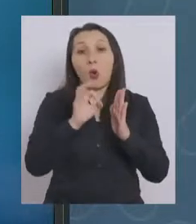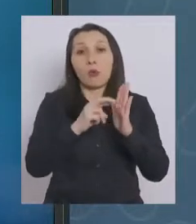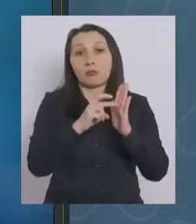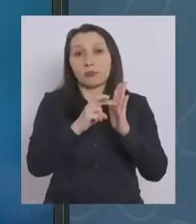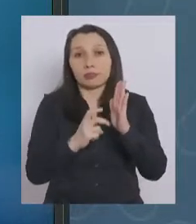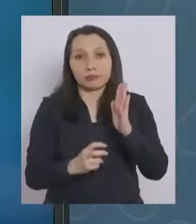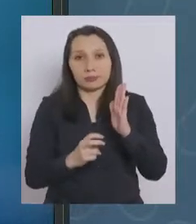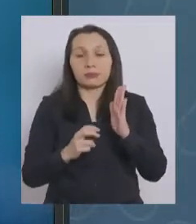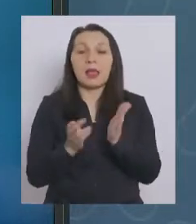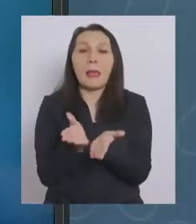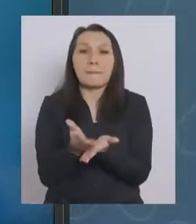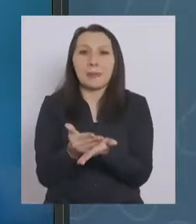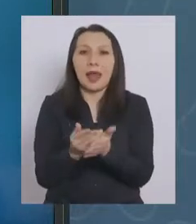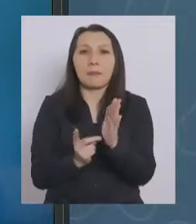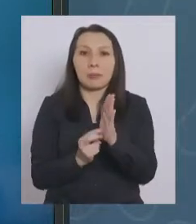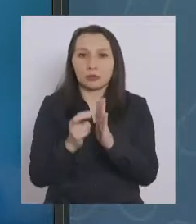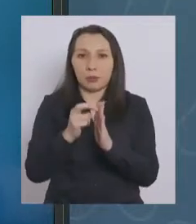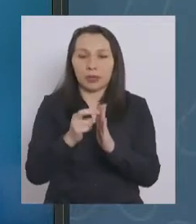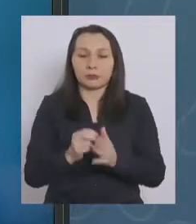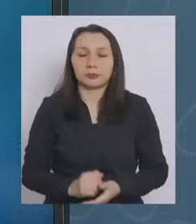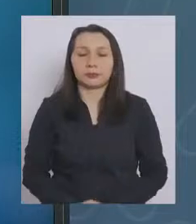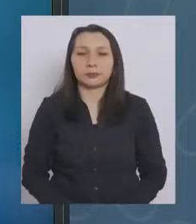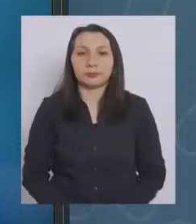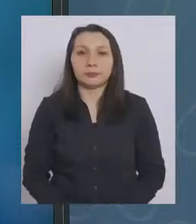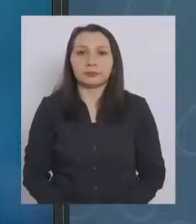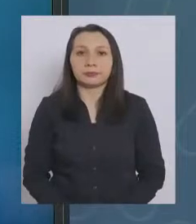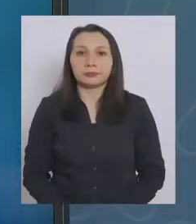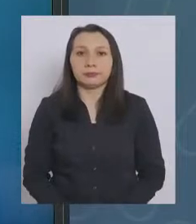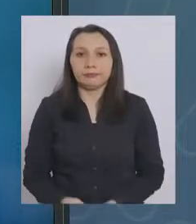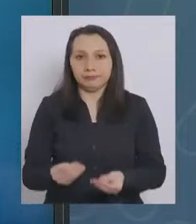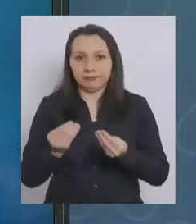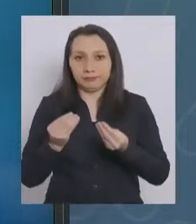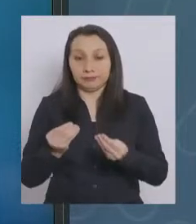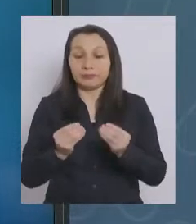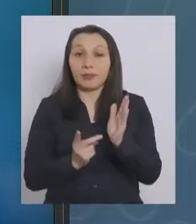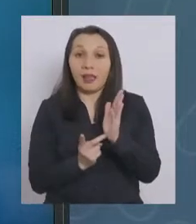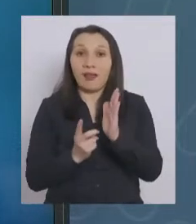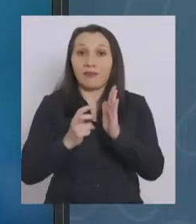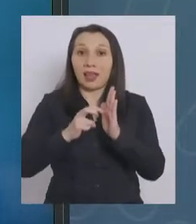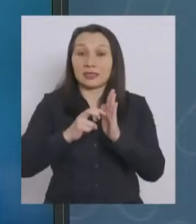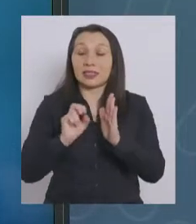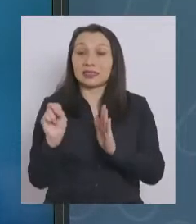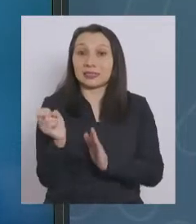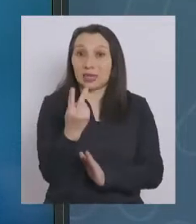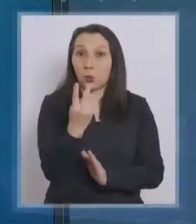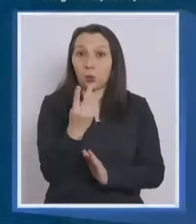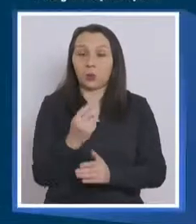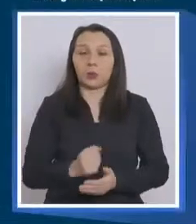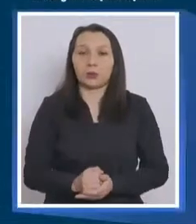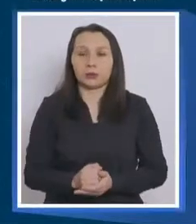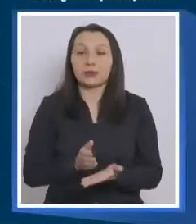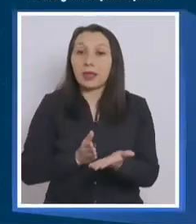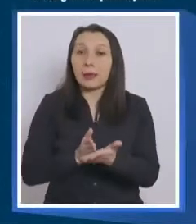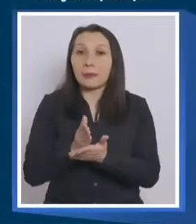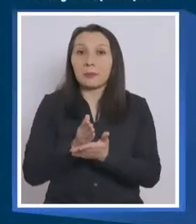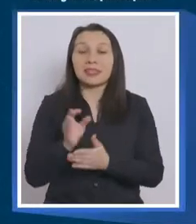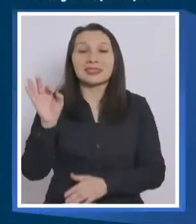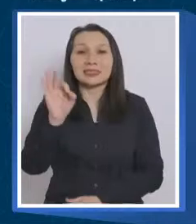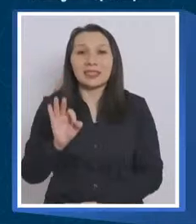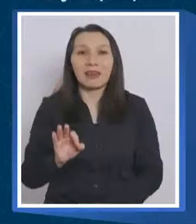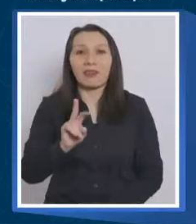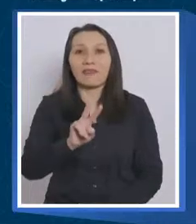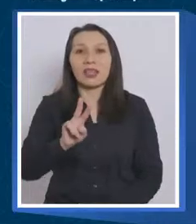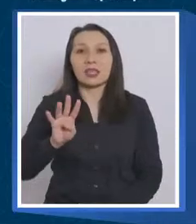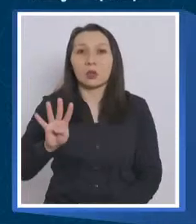retrocesos dentro del plan Paso a Paso. Bien, avanzan a transición. Avanzan partir del sábado